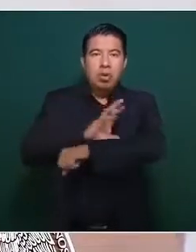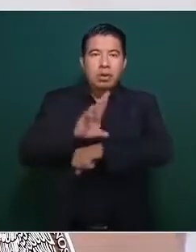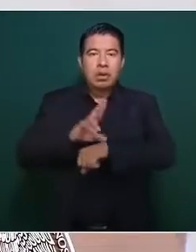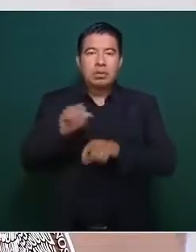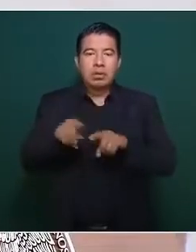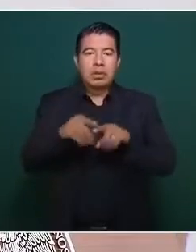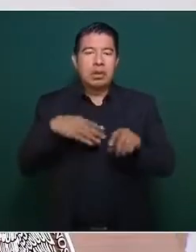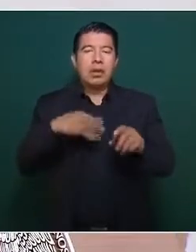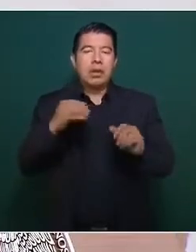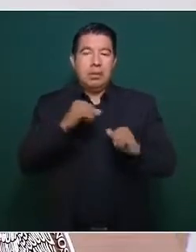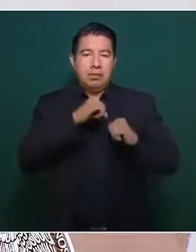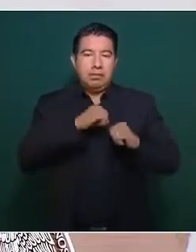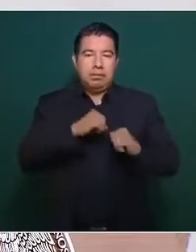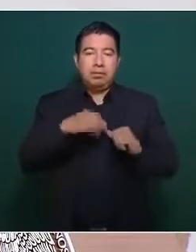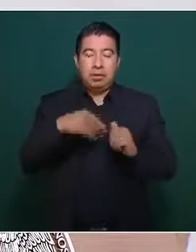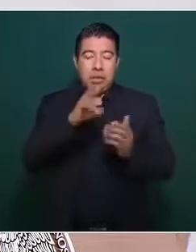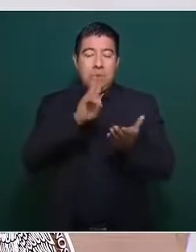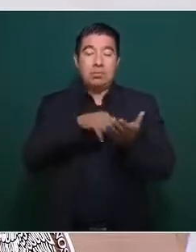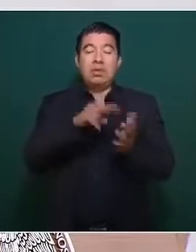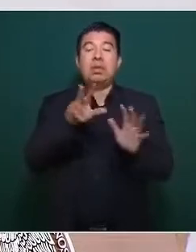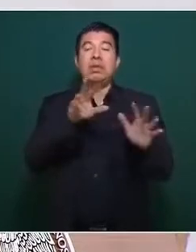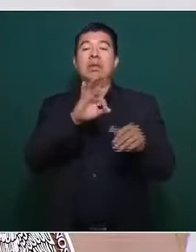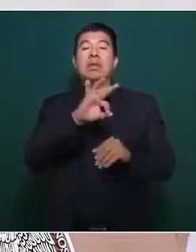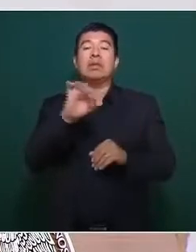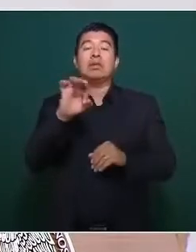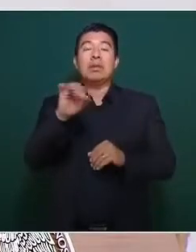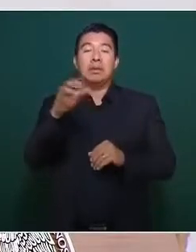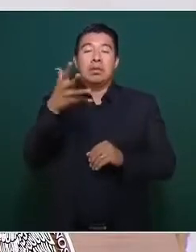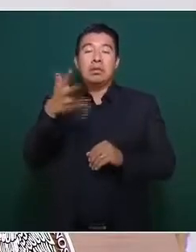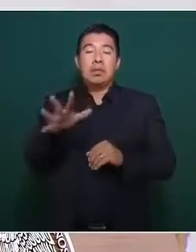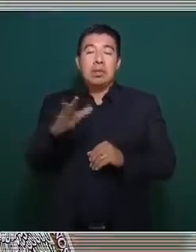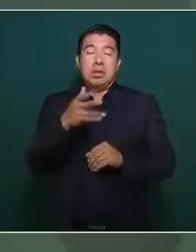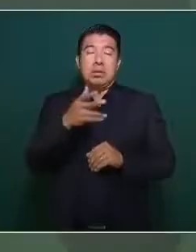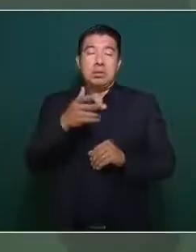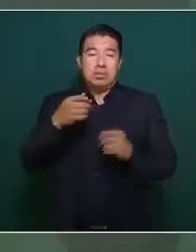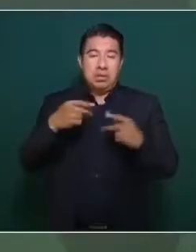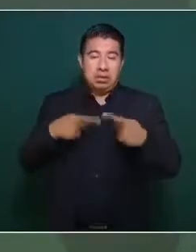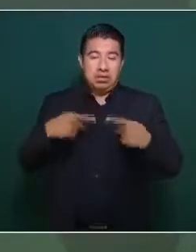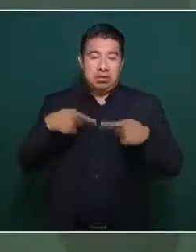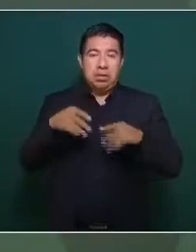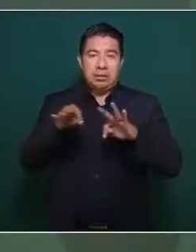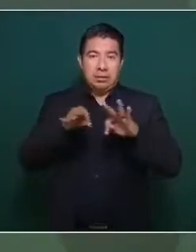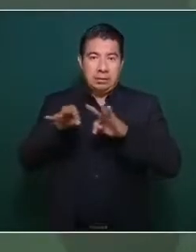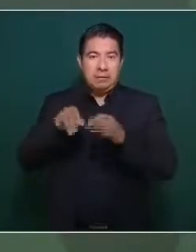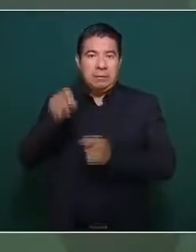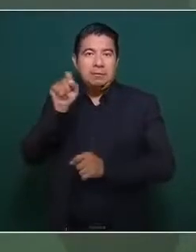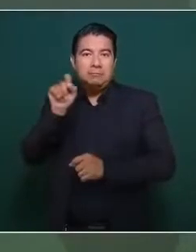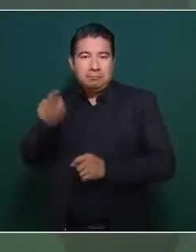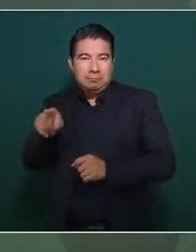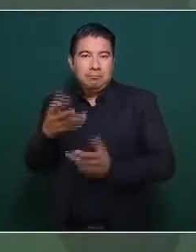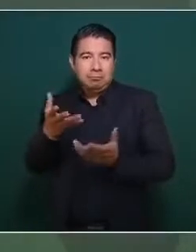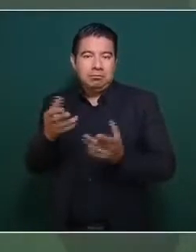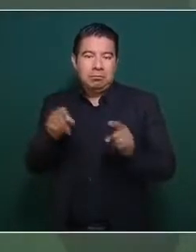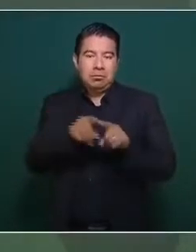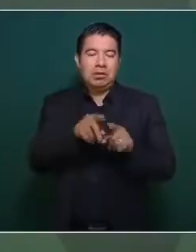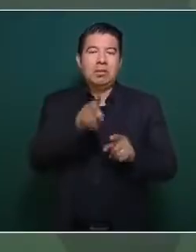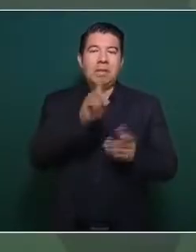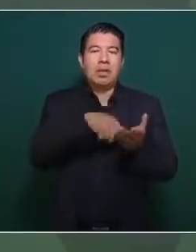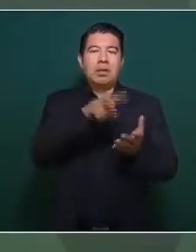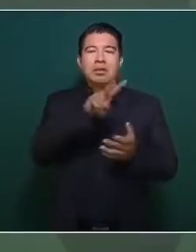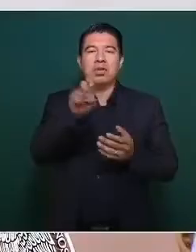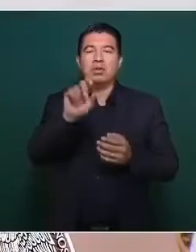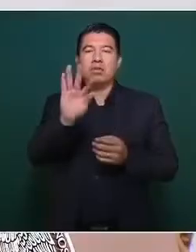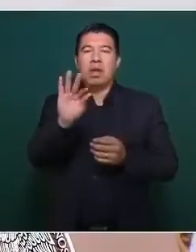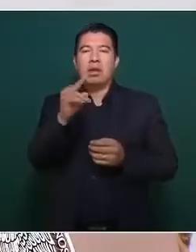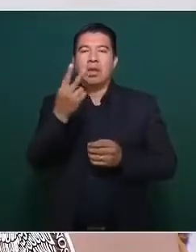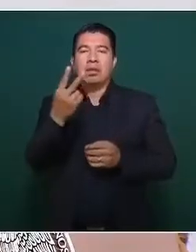de personal operativo de 2.310 hombres, de Marina 1.242 y de la Guardia Nacional